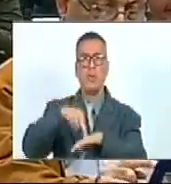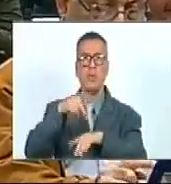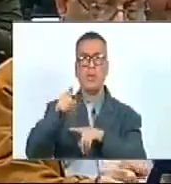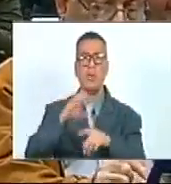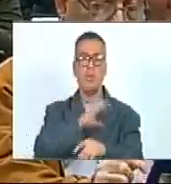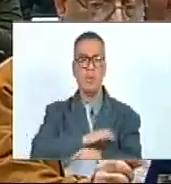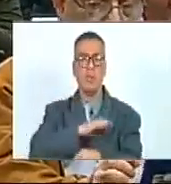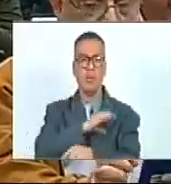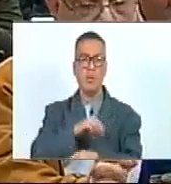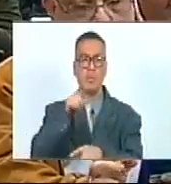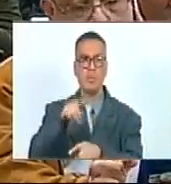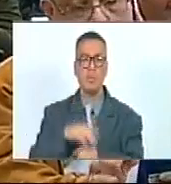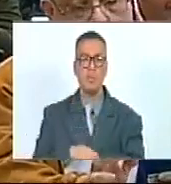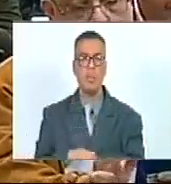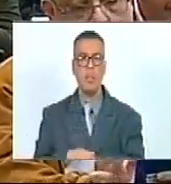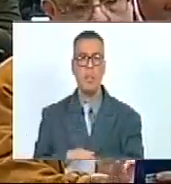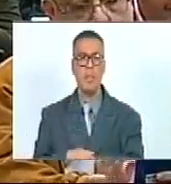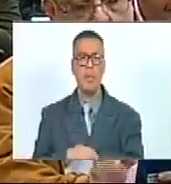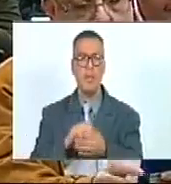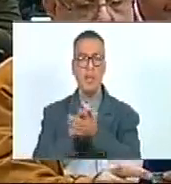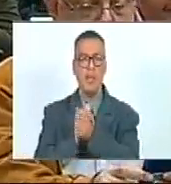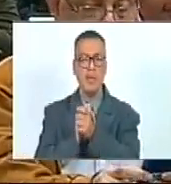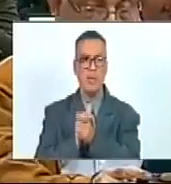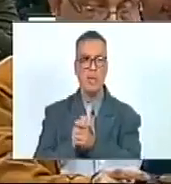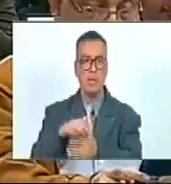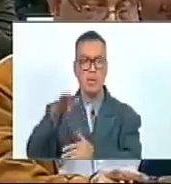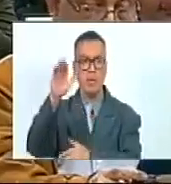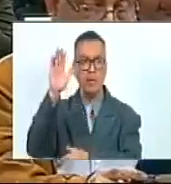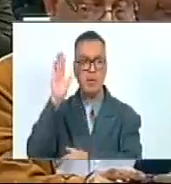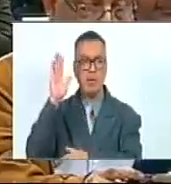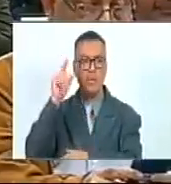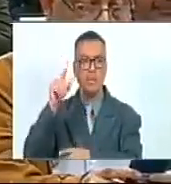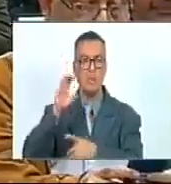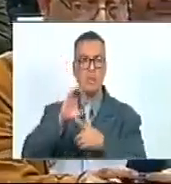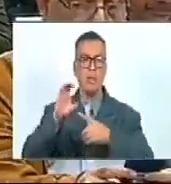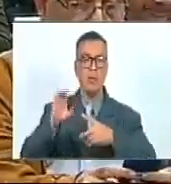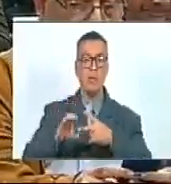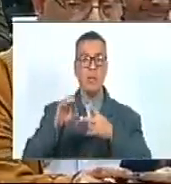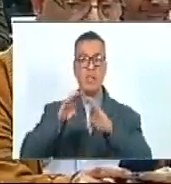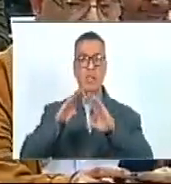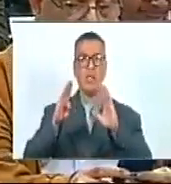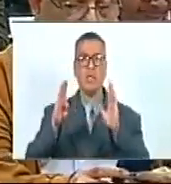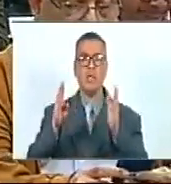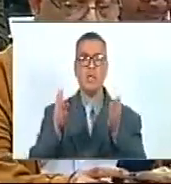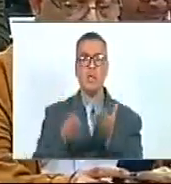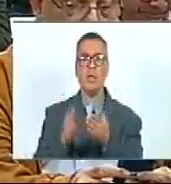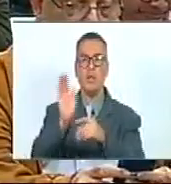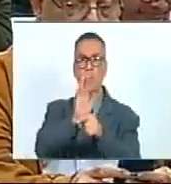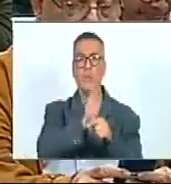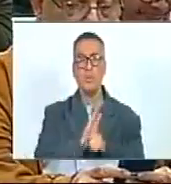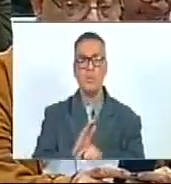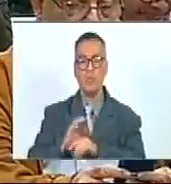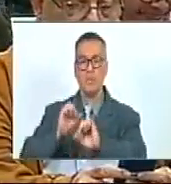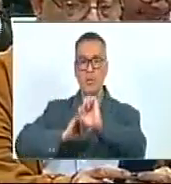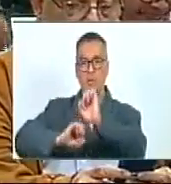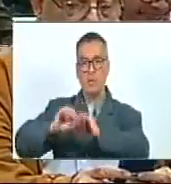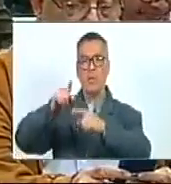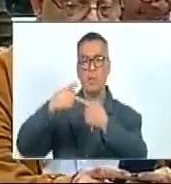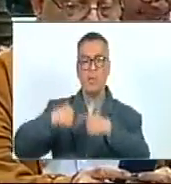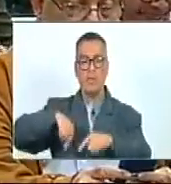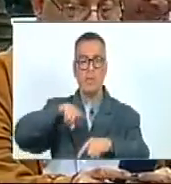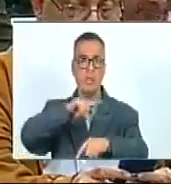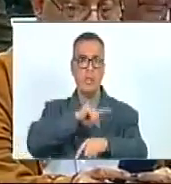La Comisión Respectiva Colegas El Compromiso Ético De La Humanidad Por La Protección Y La Defensa De Nuestros